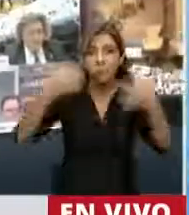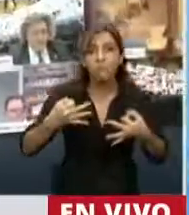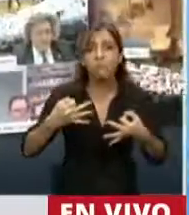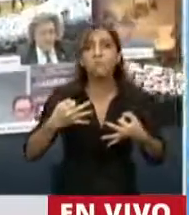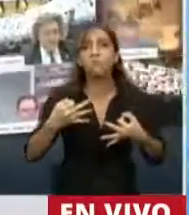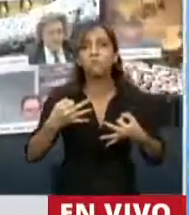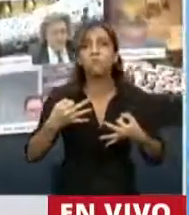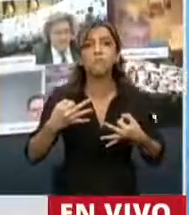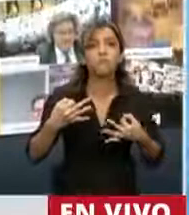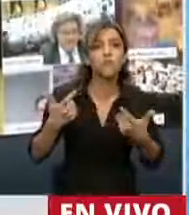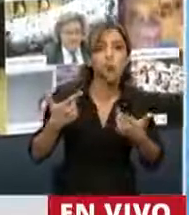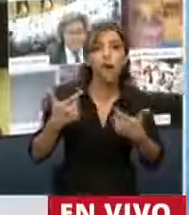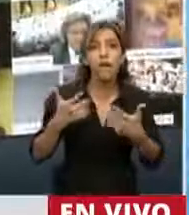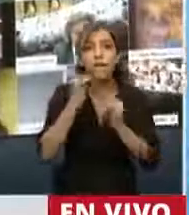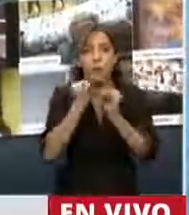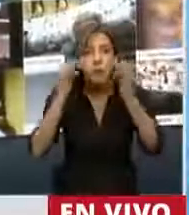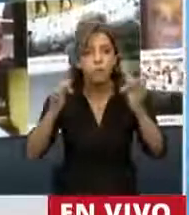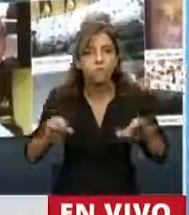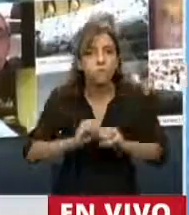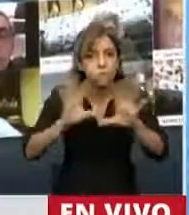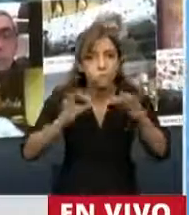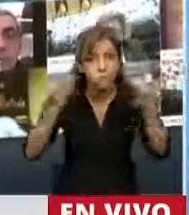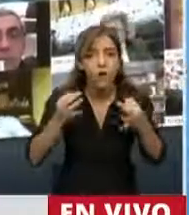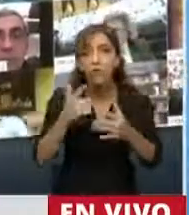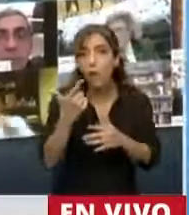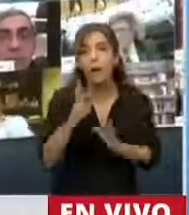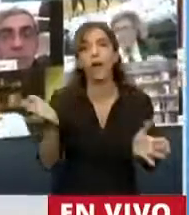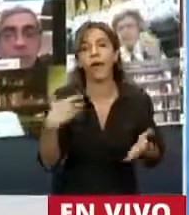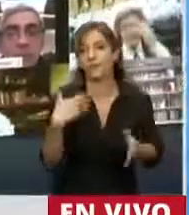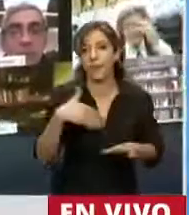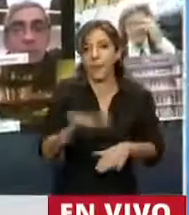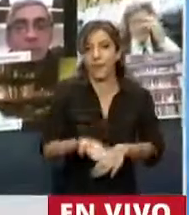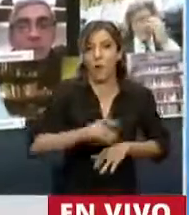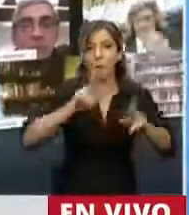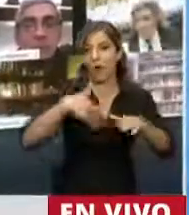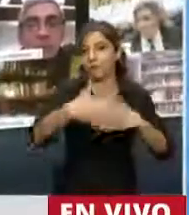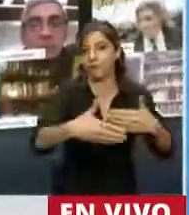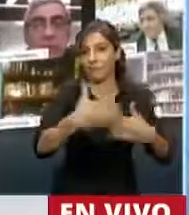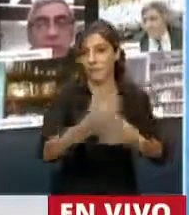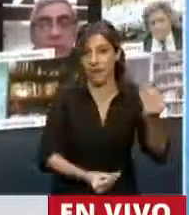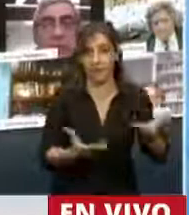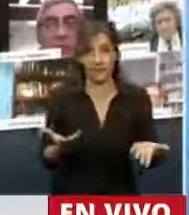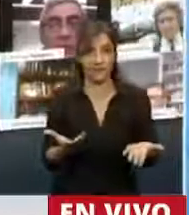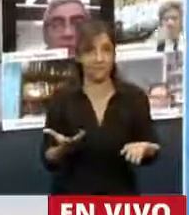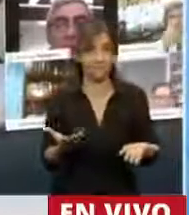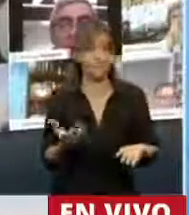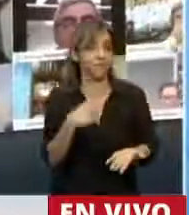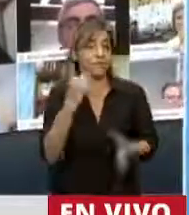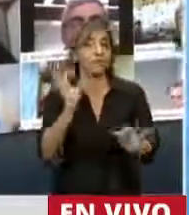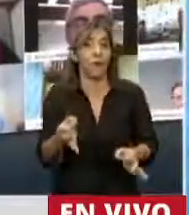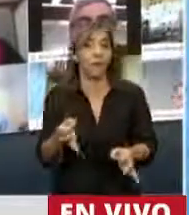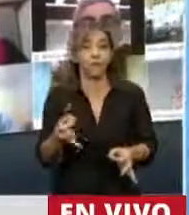que el problema de la inversión en la Argentina es la falta de confianza, entonces produce un shock de confianza,